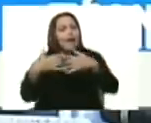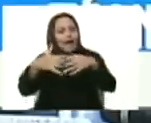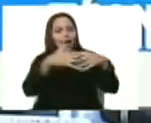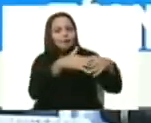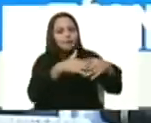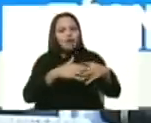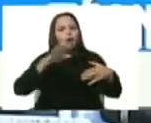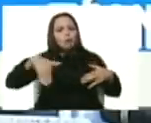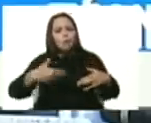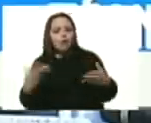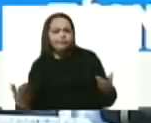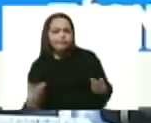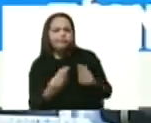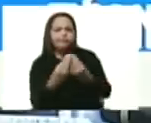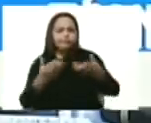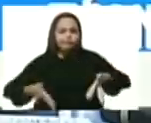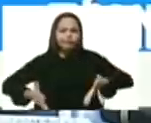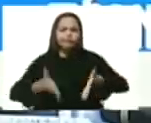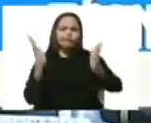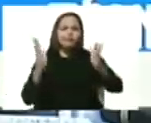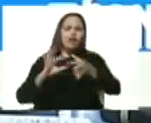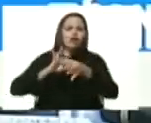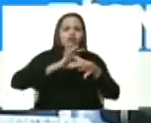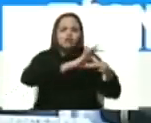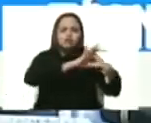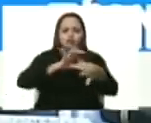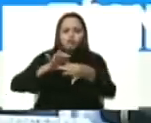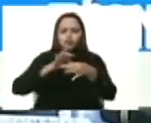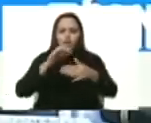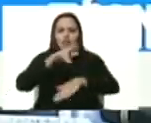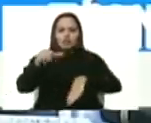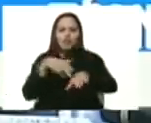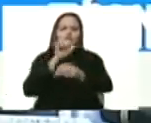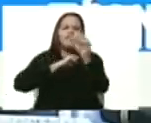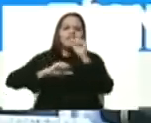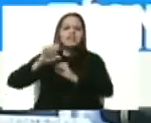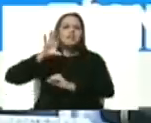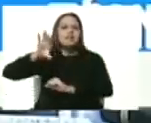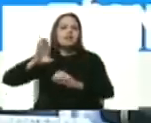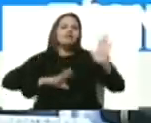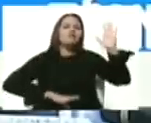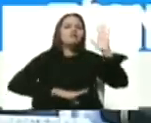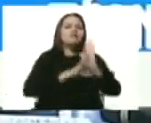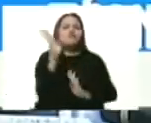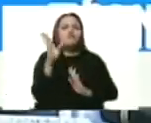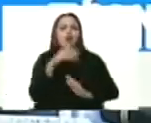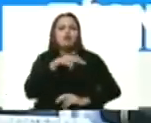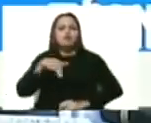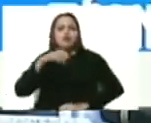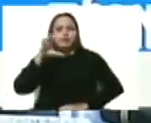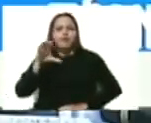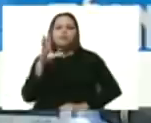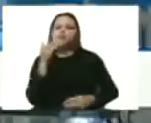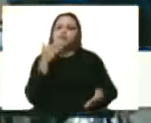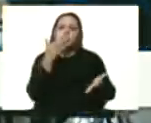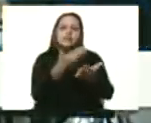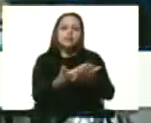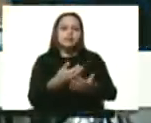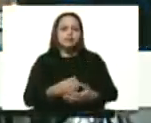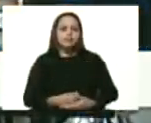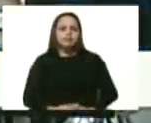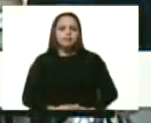para que avancemos en unión nacional a la defensa de nuestra patria y al crecimiento de nuestro país. Muchísimas gracias.